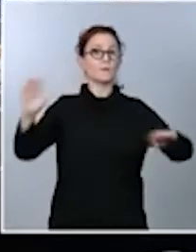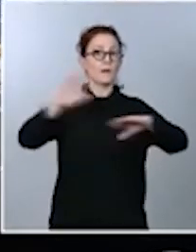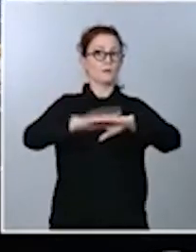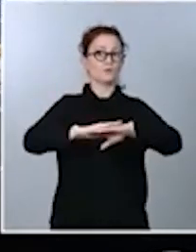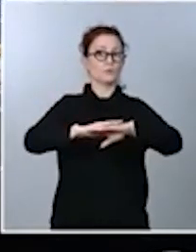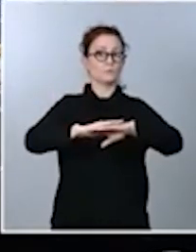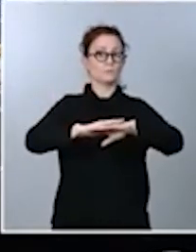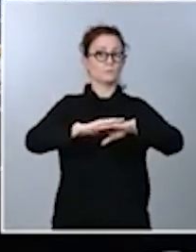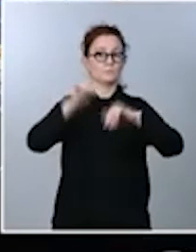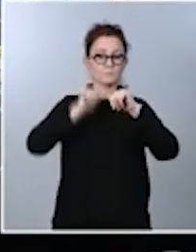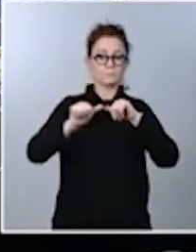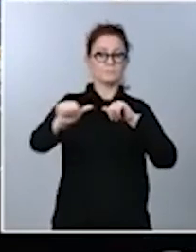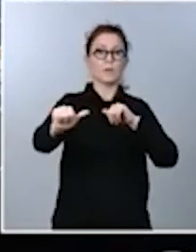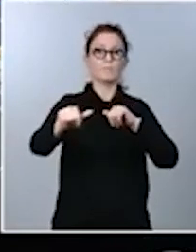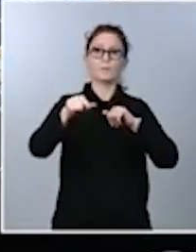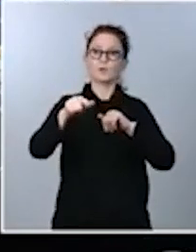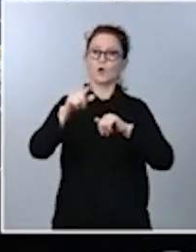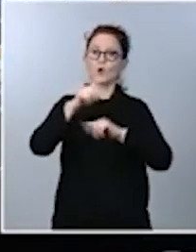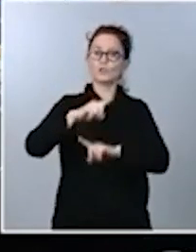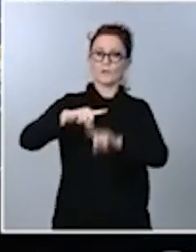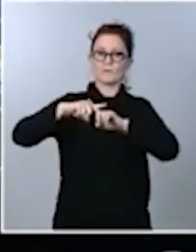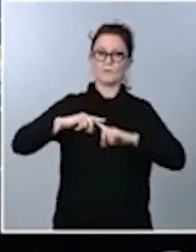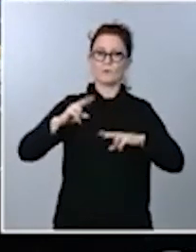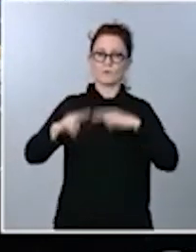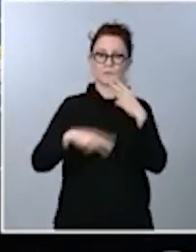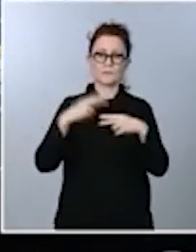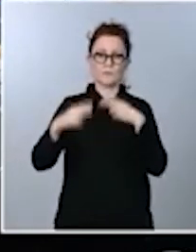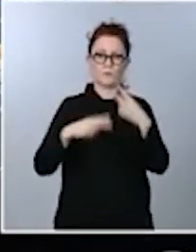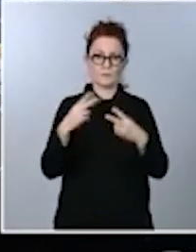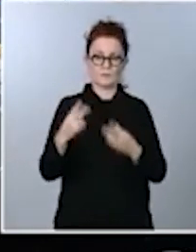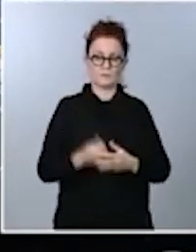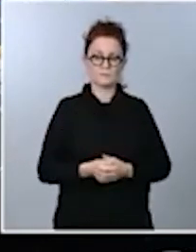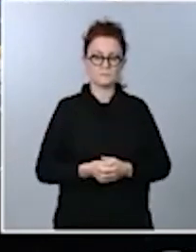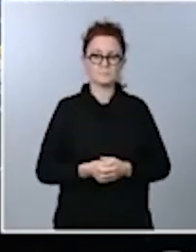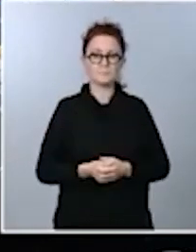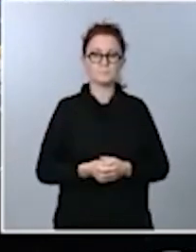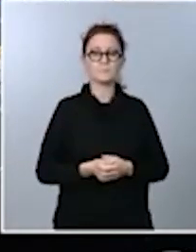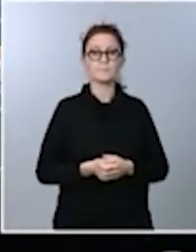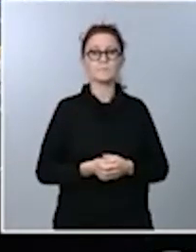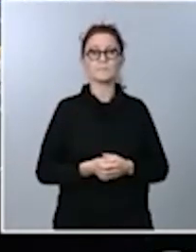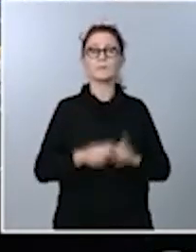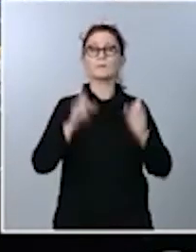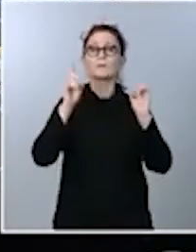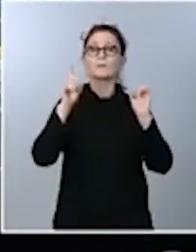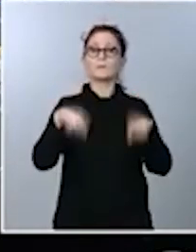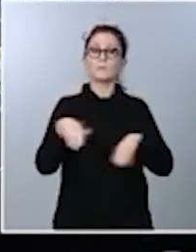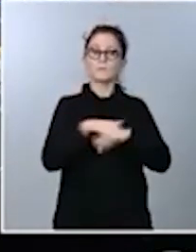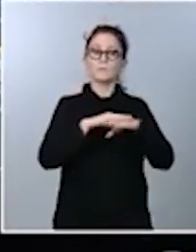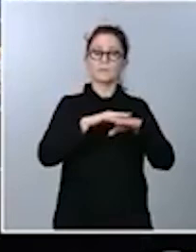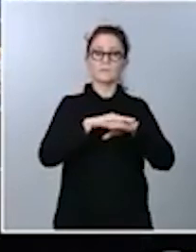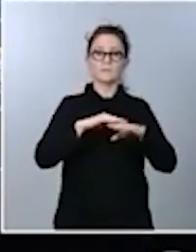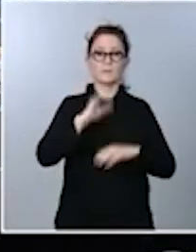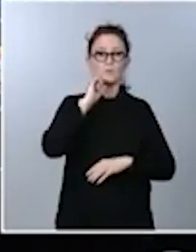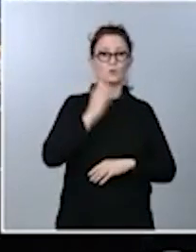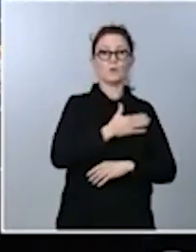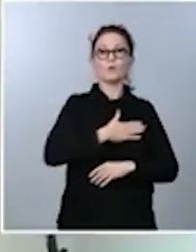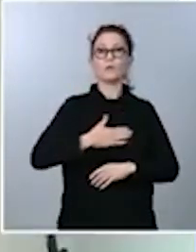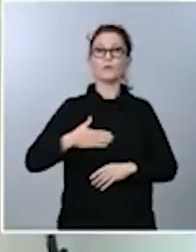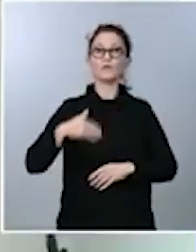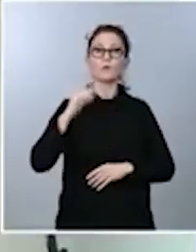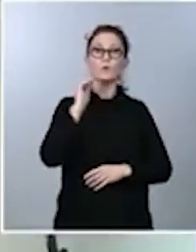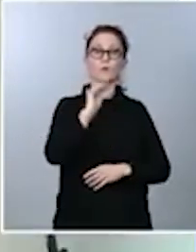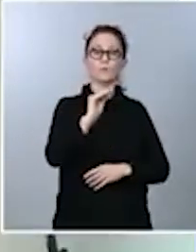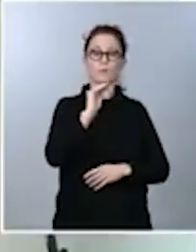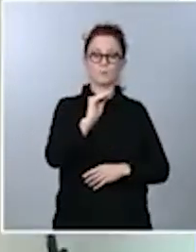un sacrificio para los restaurantes y bares. Luego también a la ministra Montero quería preguntarle una precisión